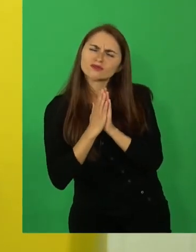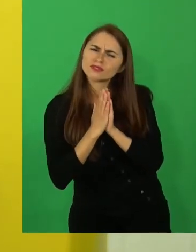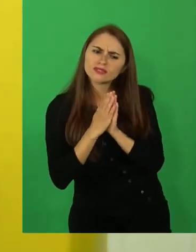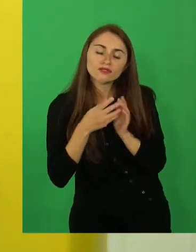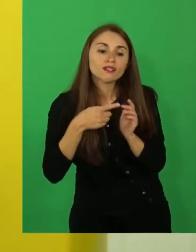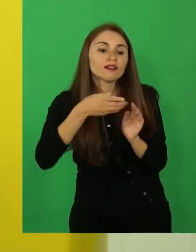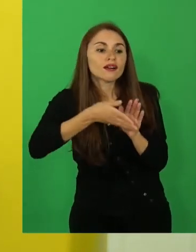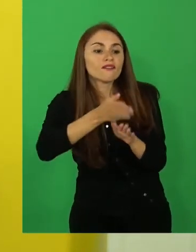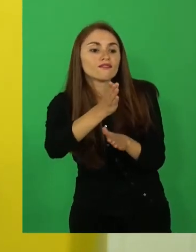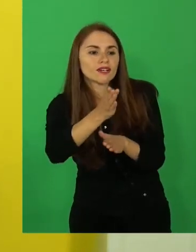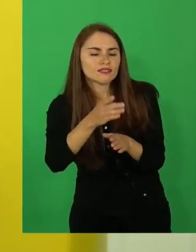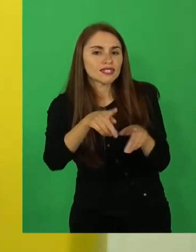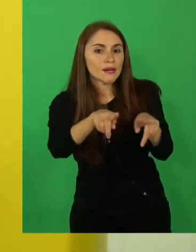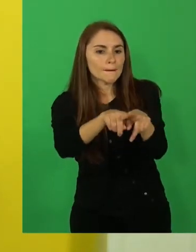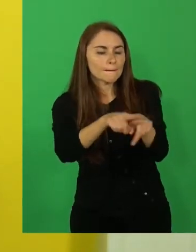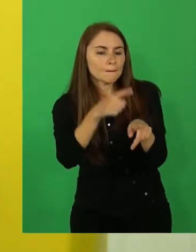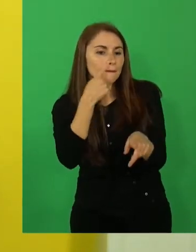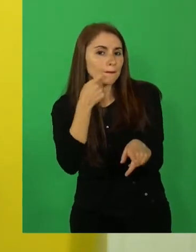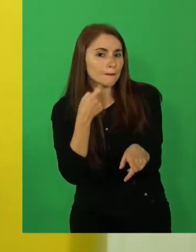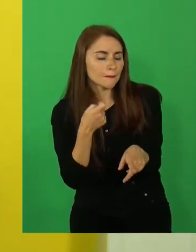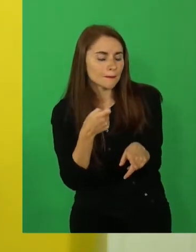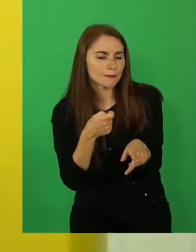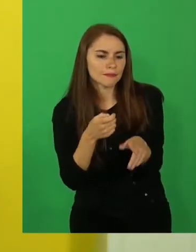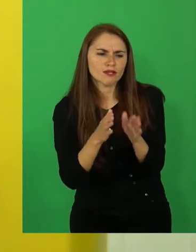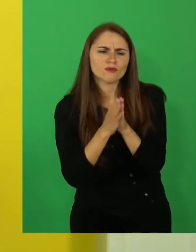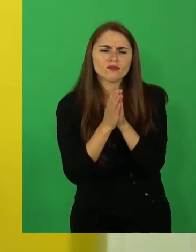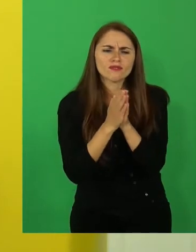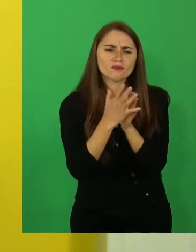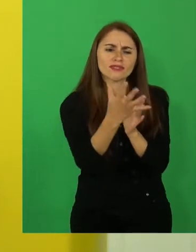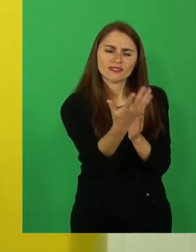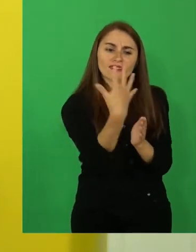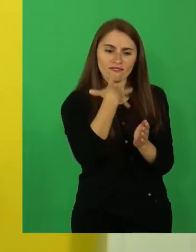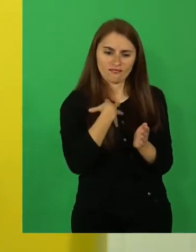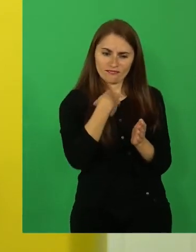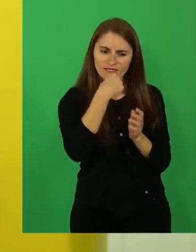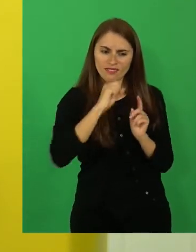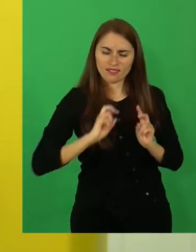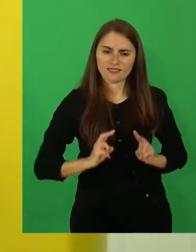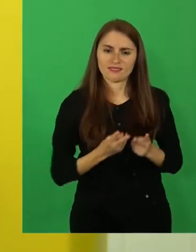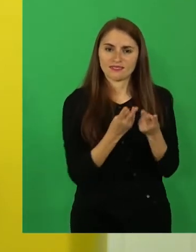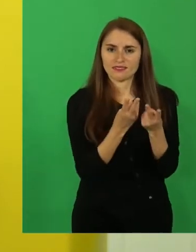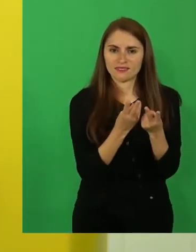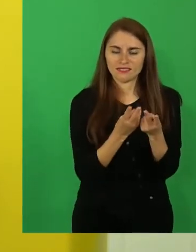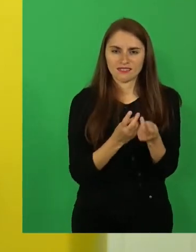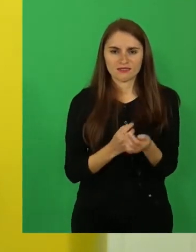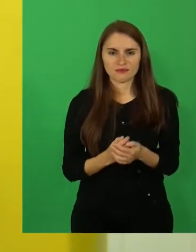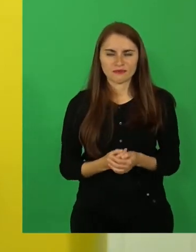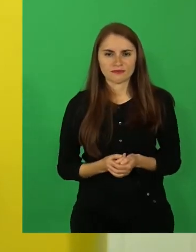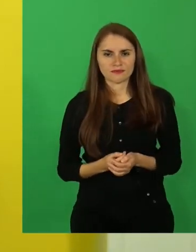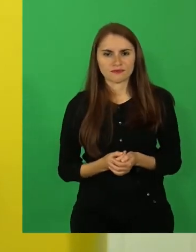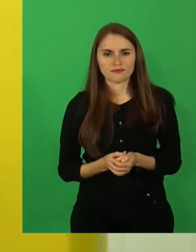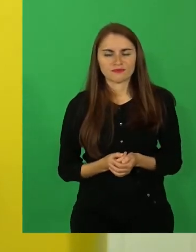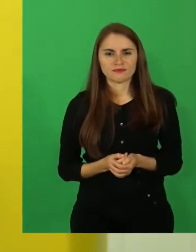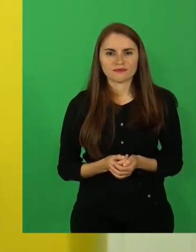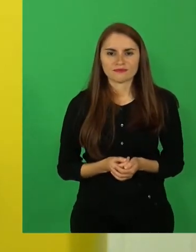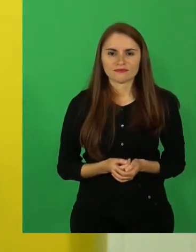hermano para que venga a rescatarme.